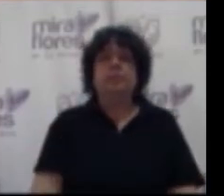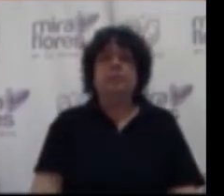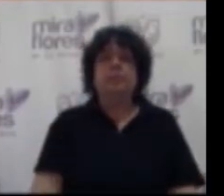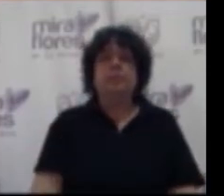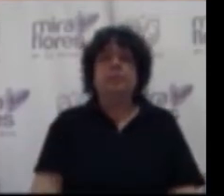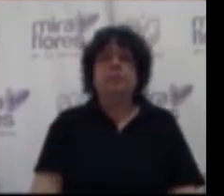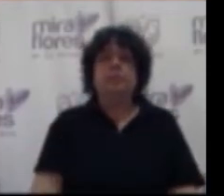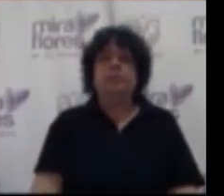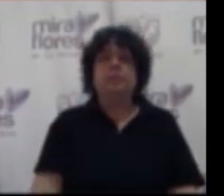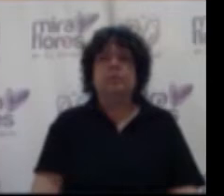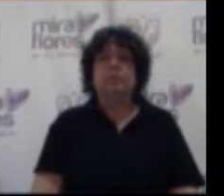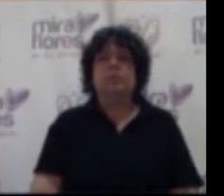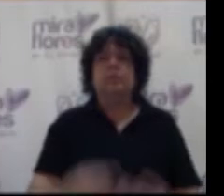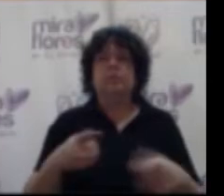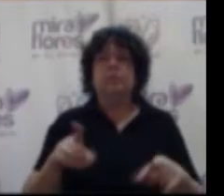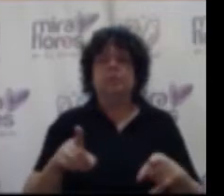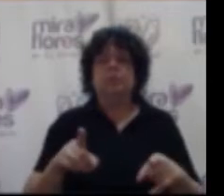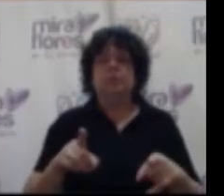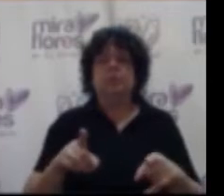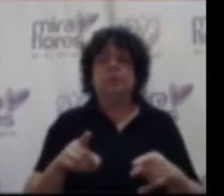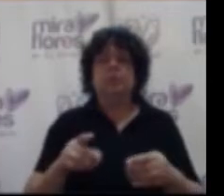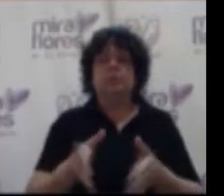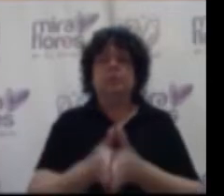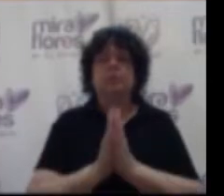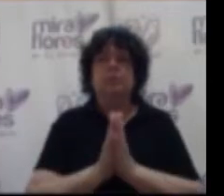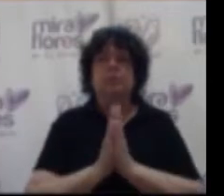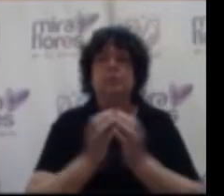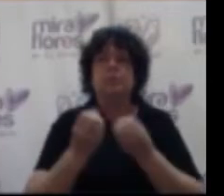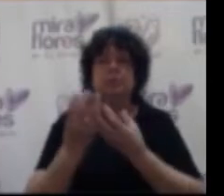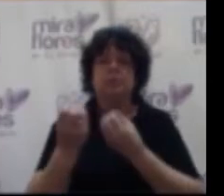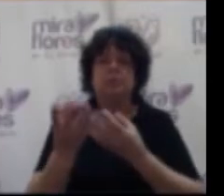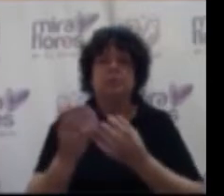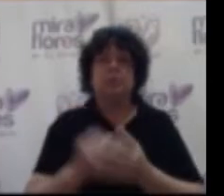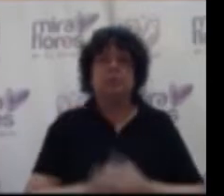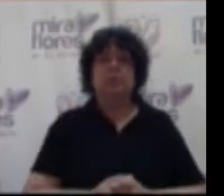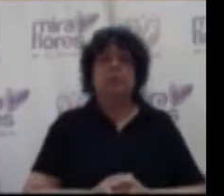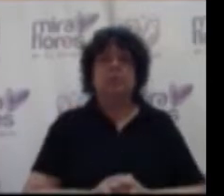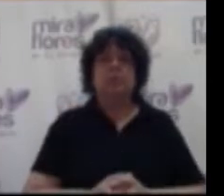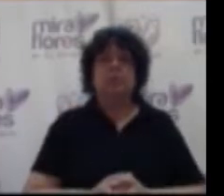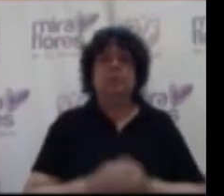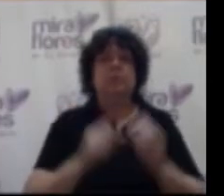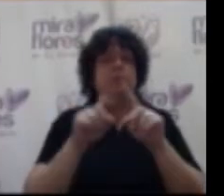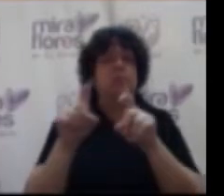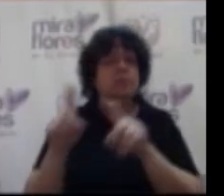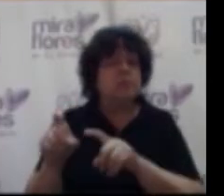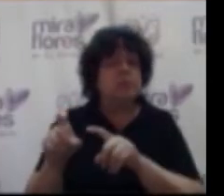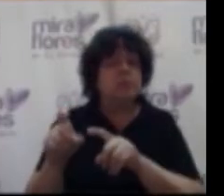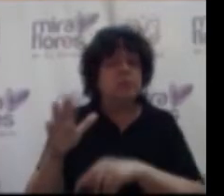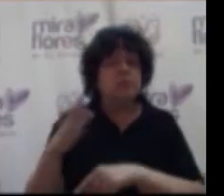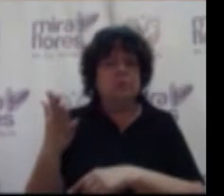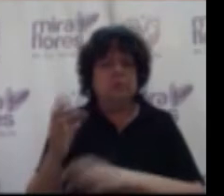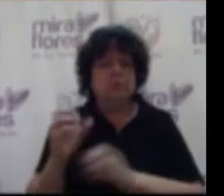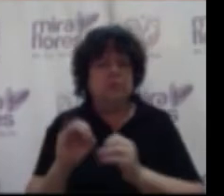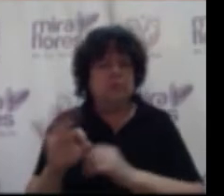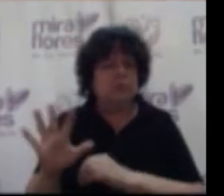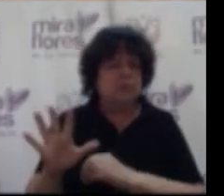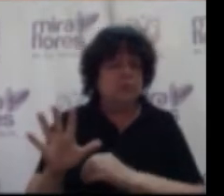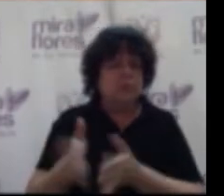estoy en la estación despacho señor alcalde en la estación informes y pedidos muy bien eh pregunto si hay algún